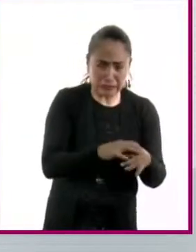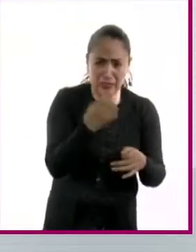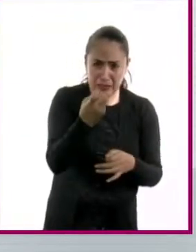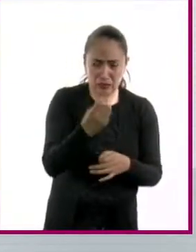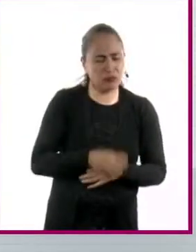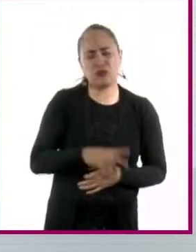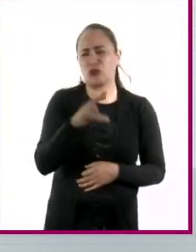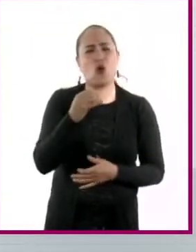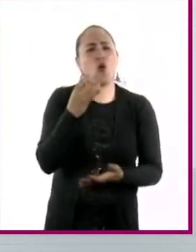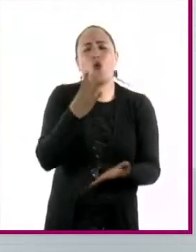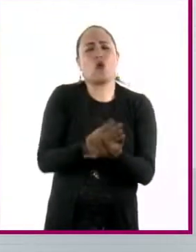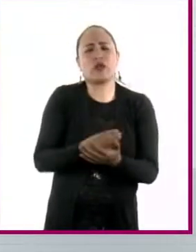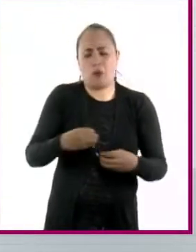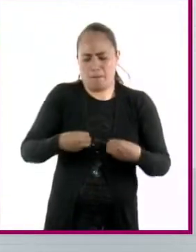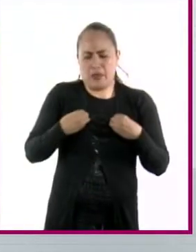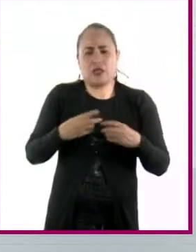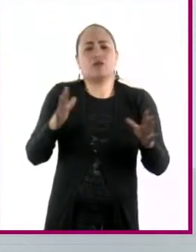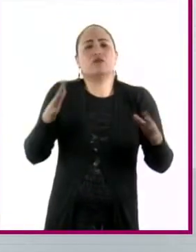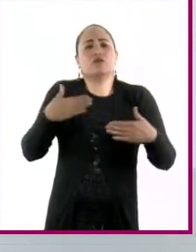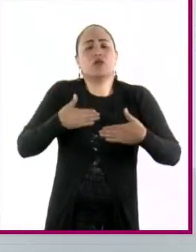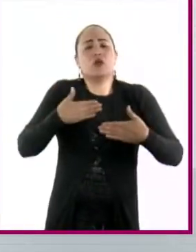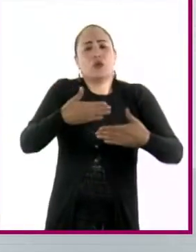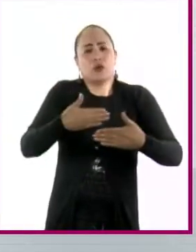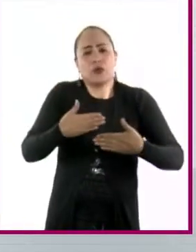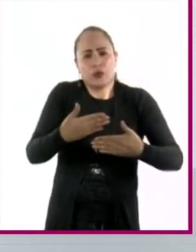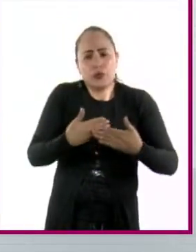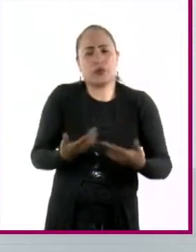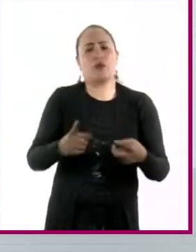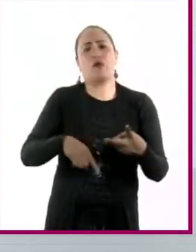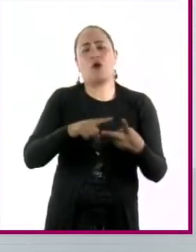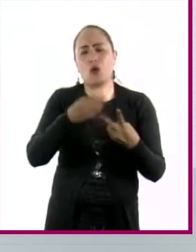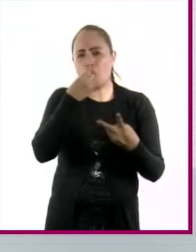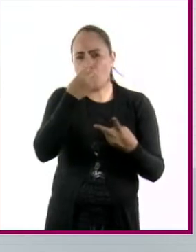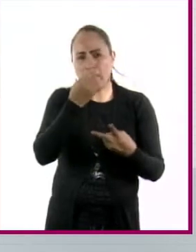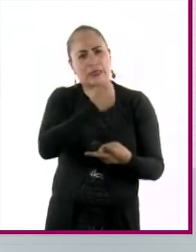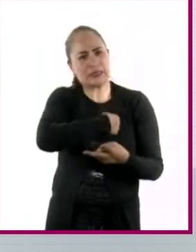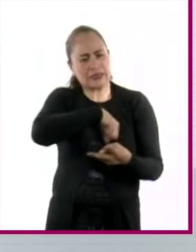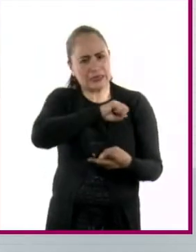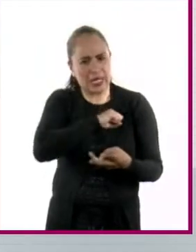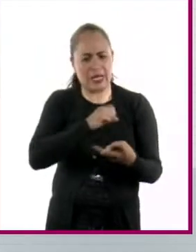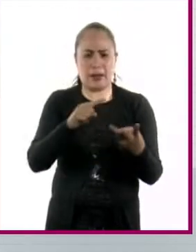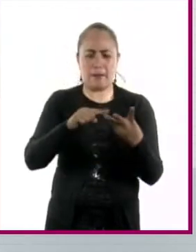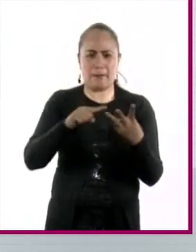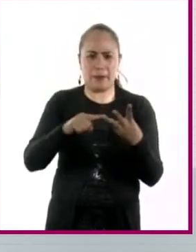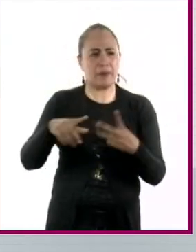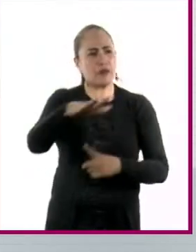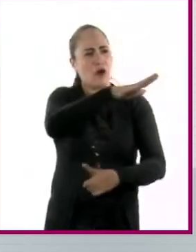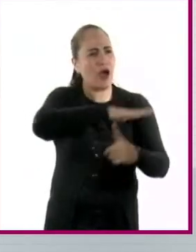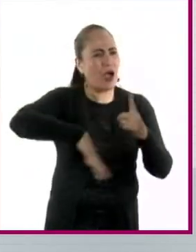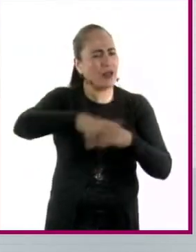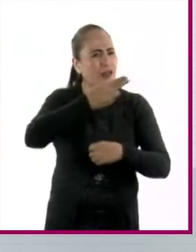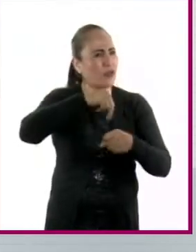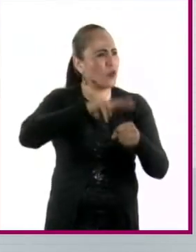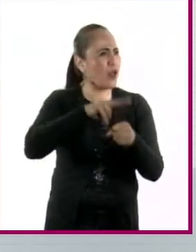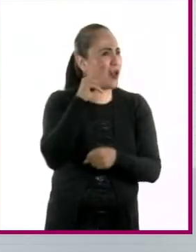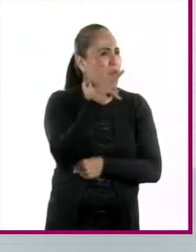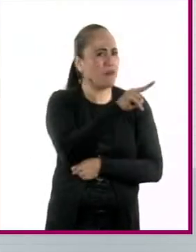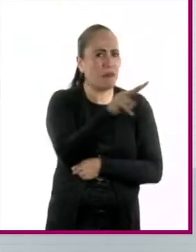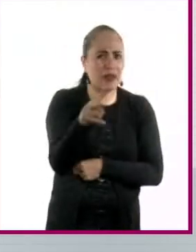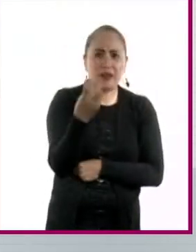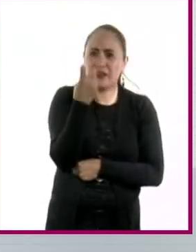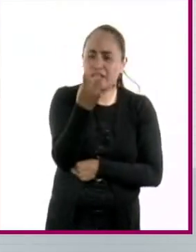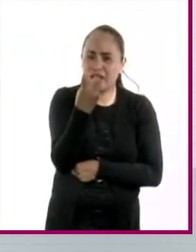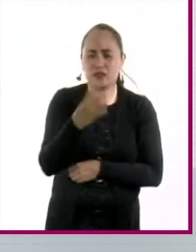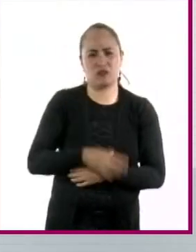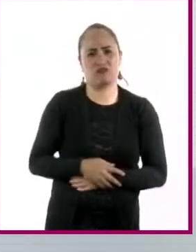respirar, poder comer de una manera sana y poder ver la belleza de este bellísimo planeta llamado Tierra. El